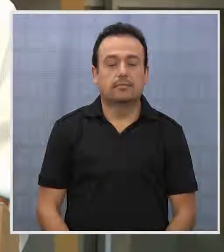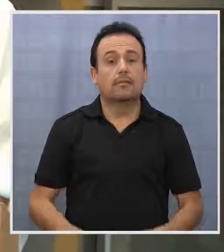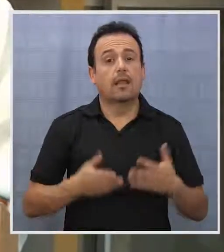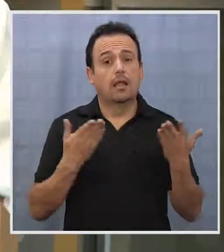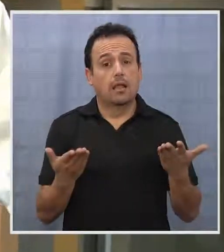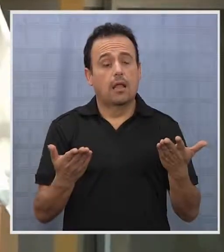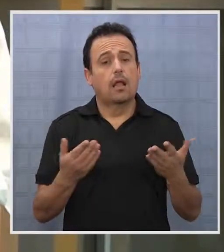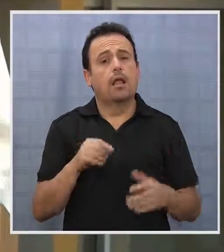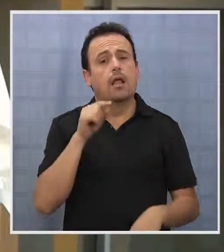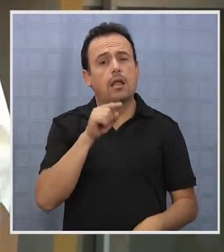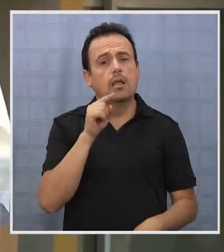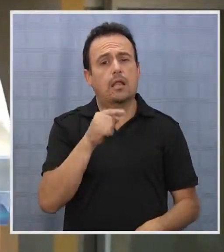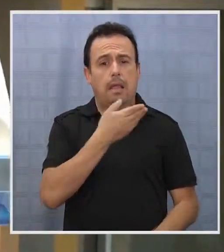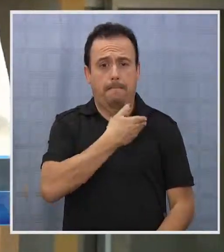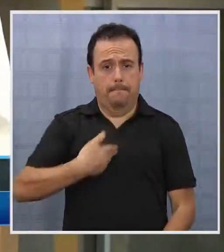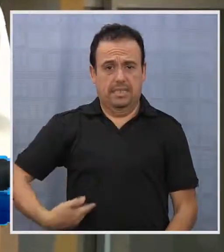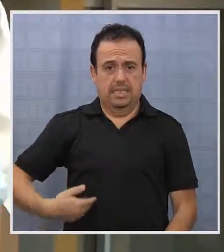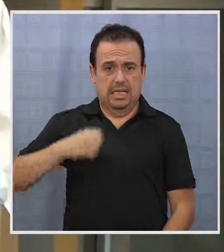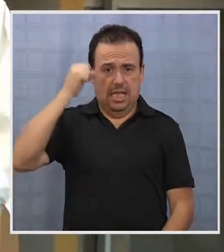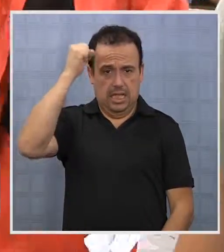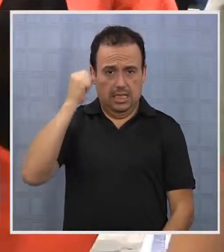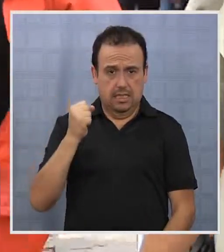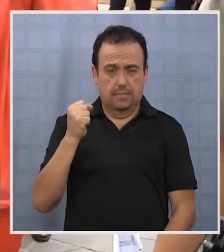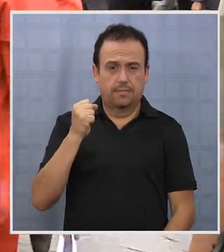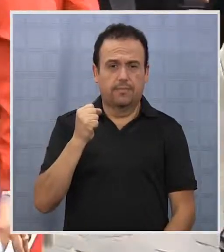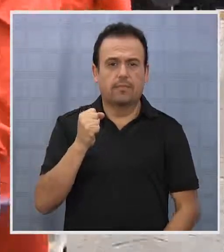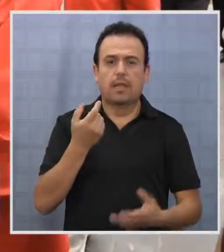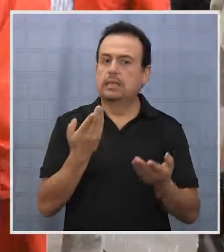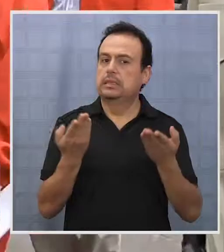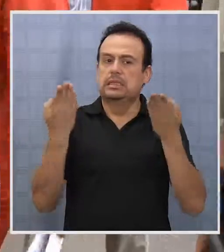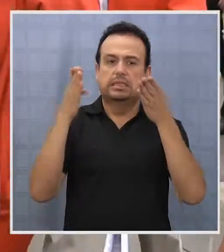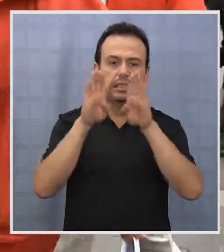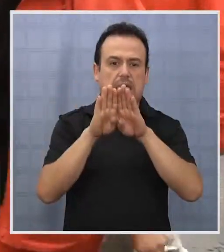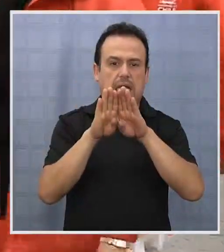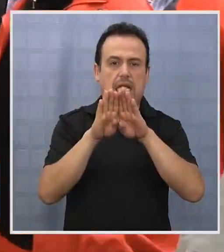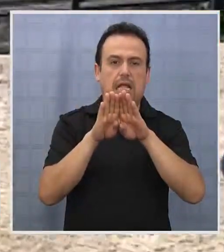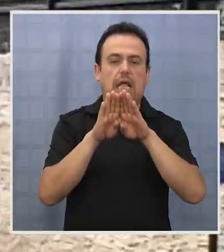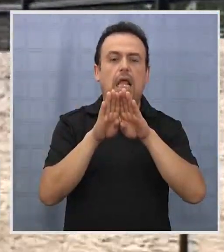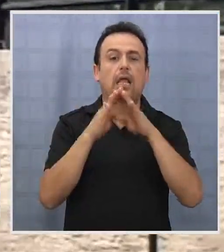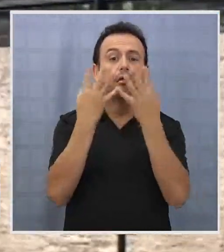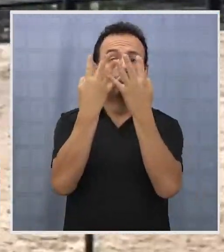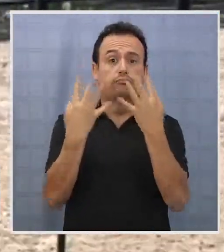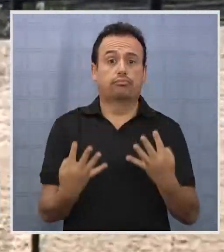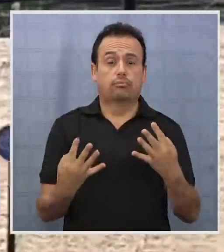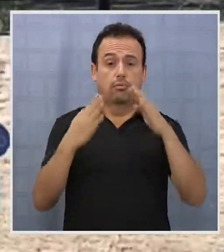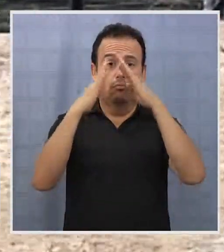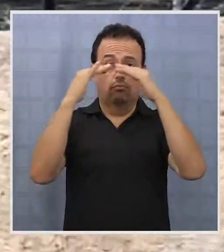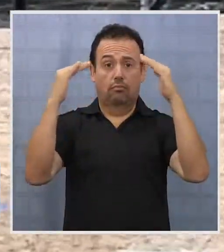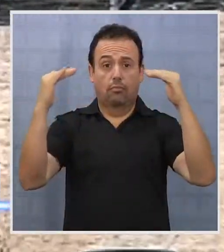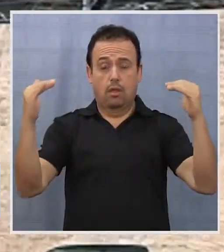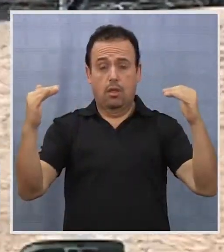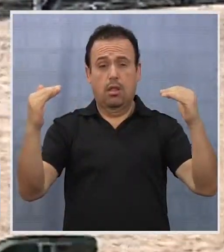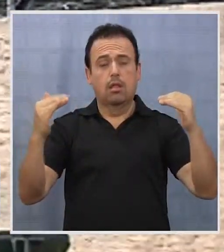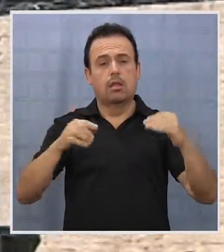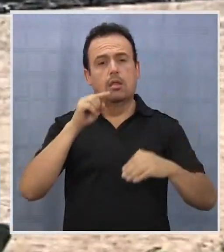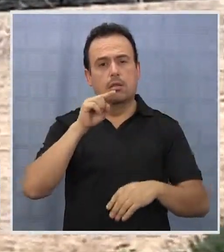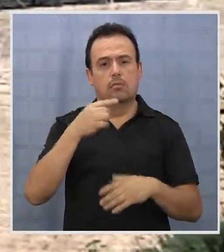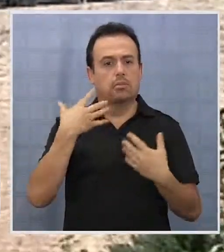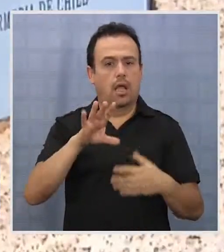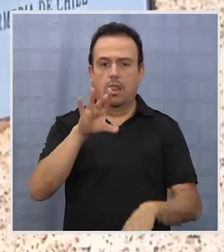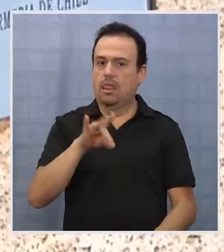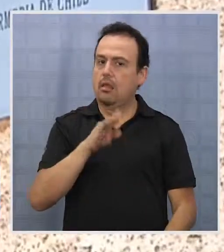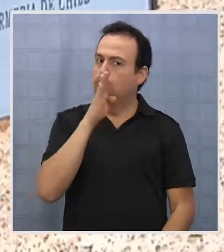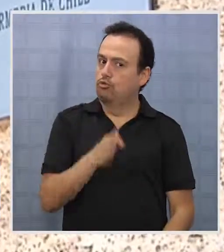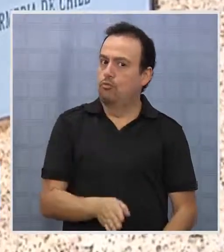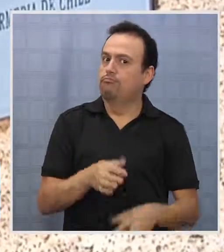La determinación del Presidente de la República de cerrar definitivamente el penal cordillera es calificada como una decisión